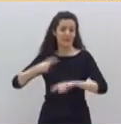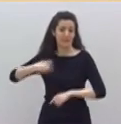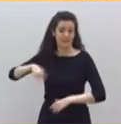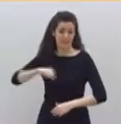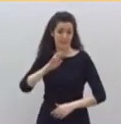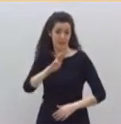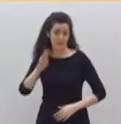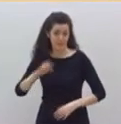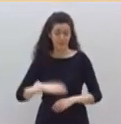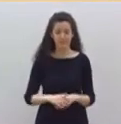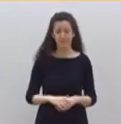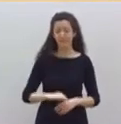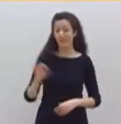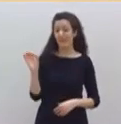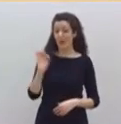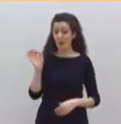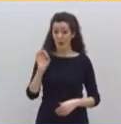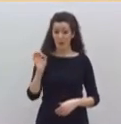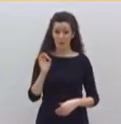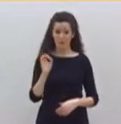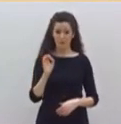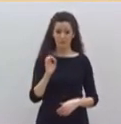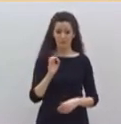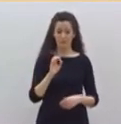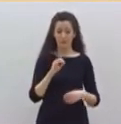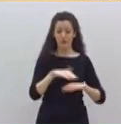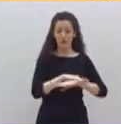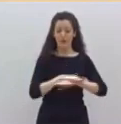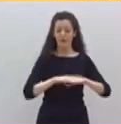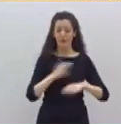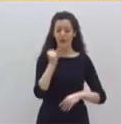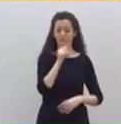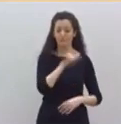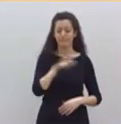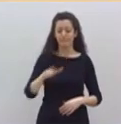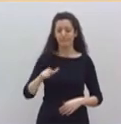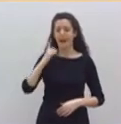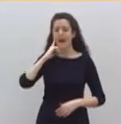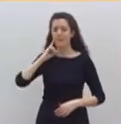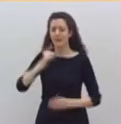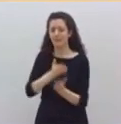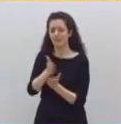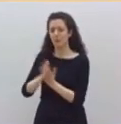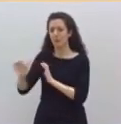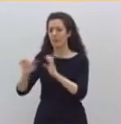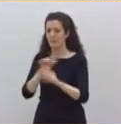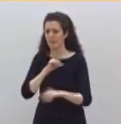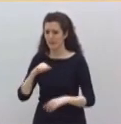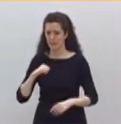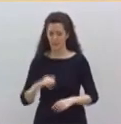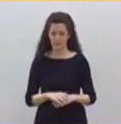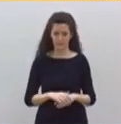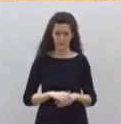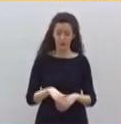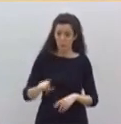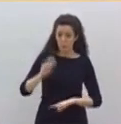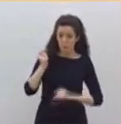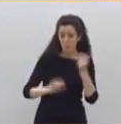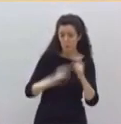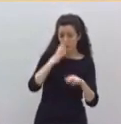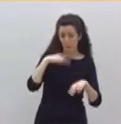comunicación privados? ¿O por qué usted está jugando con el presupuesto público discrecionalmente para otros medios?